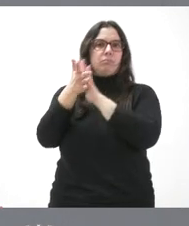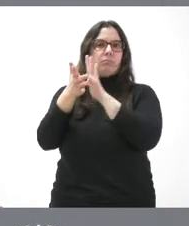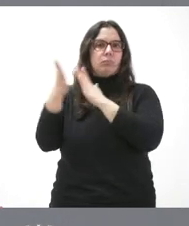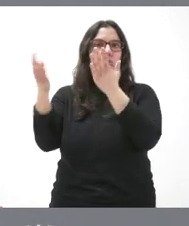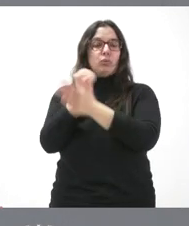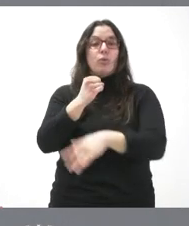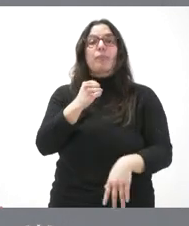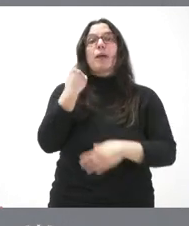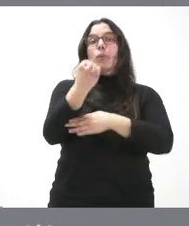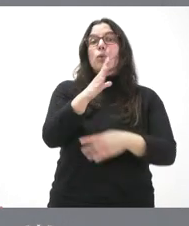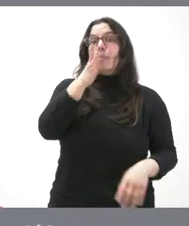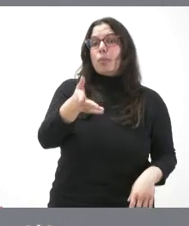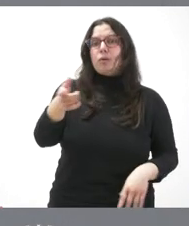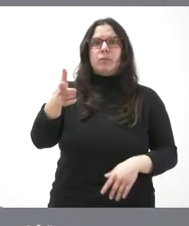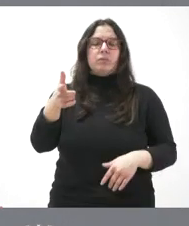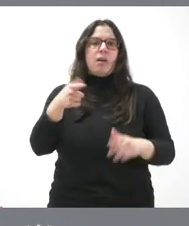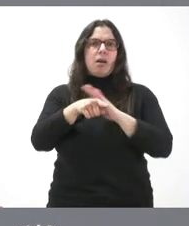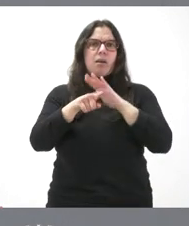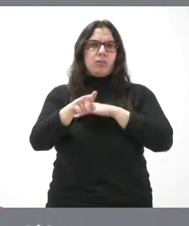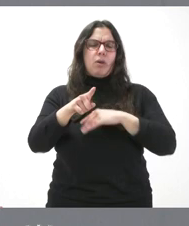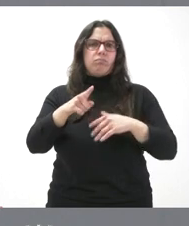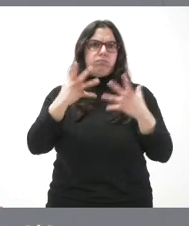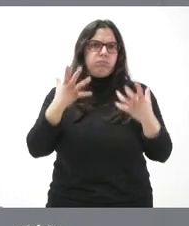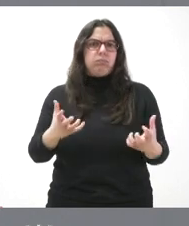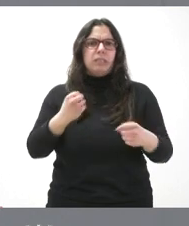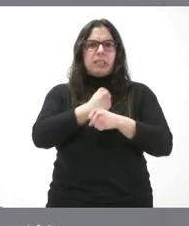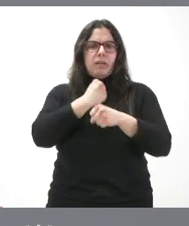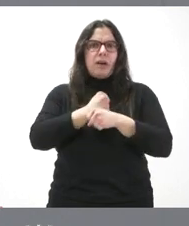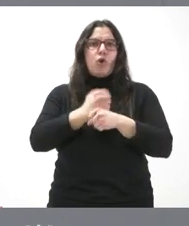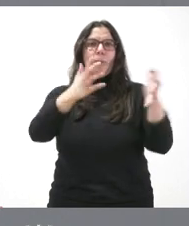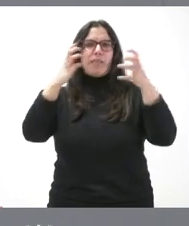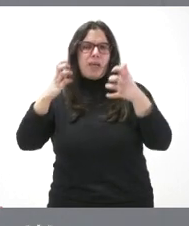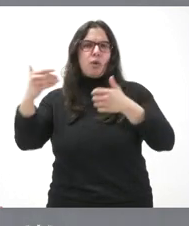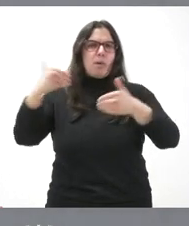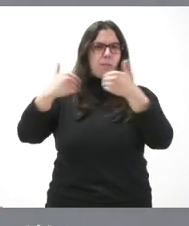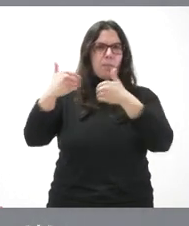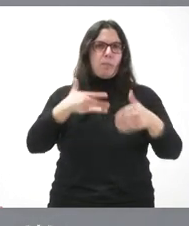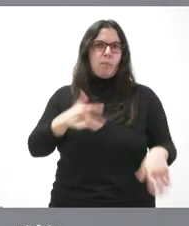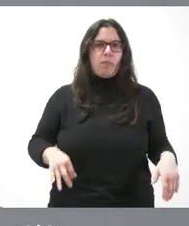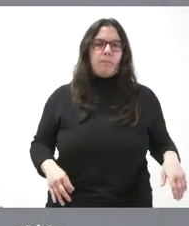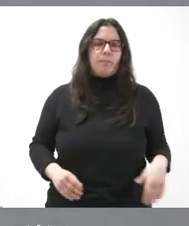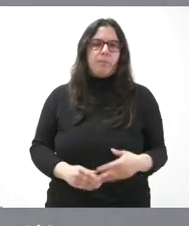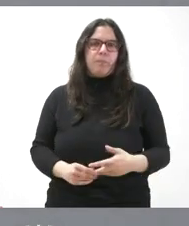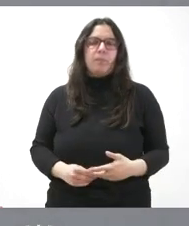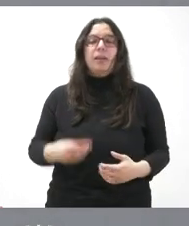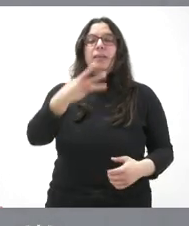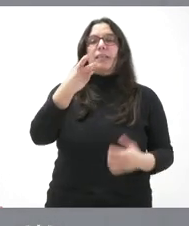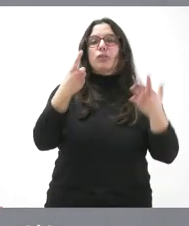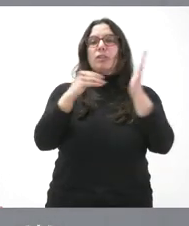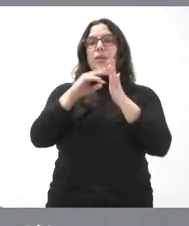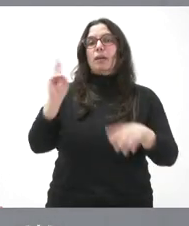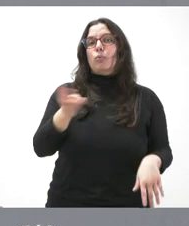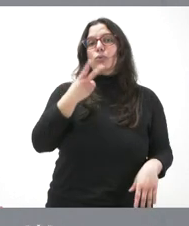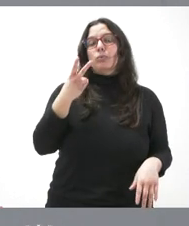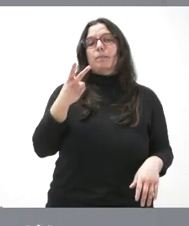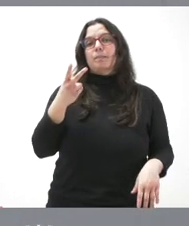motivan este apoyo es el gran volumen de ayuda que van a gestionar y el alto número de beneficiarios que se prevé. 360.000 euros